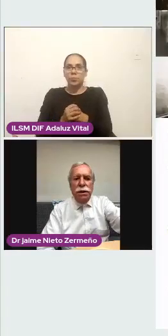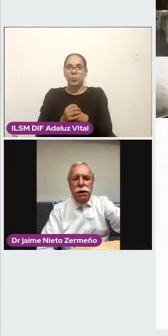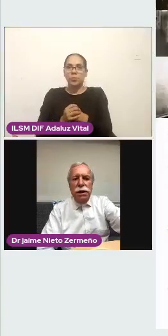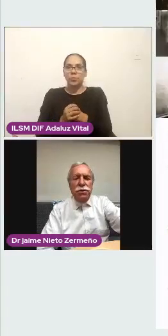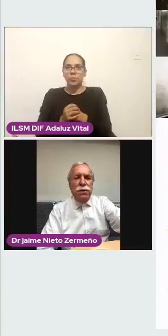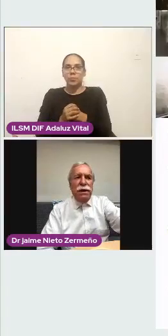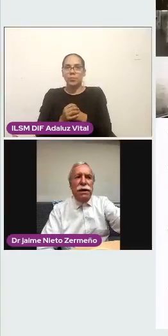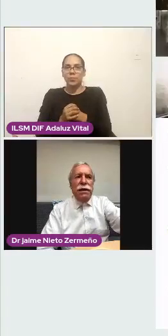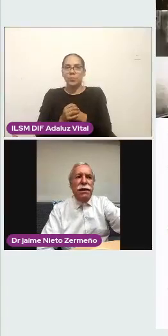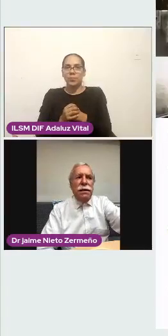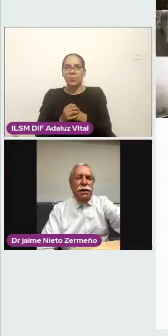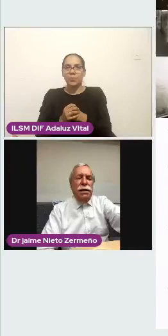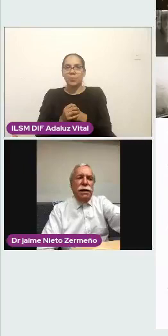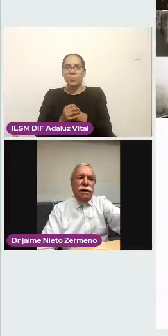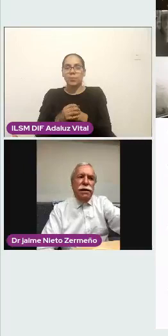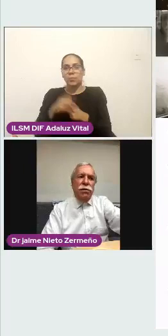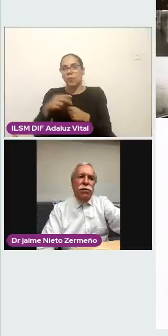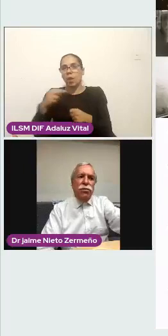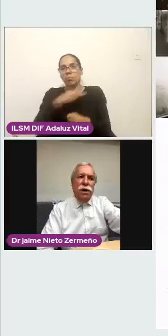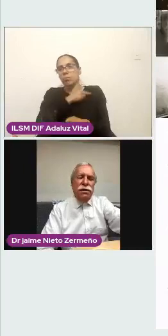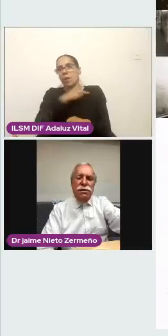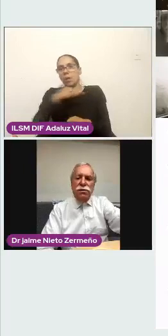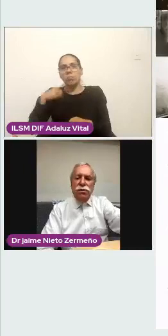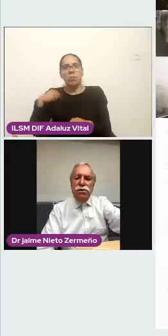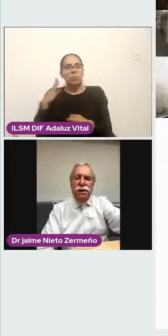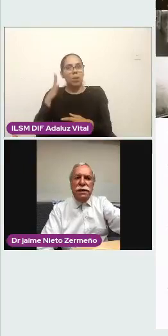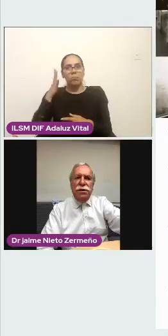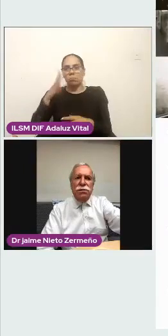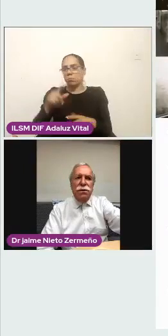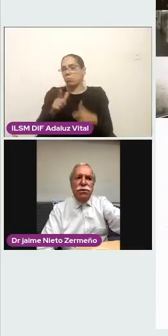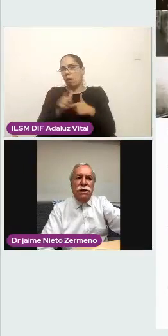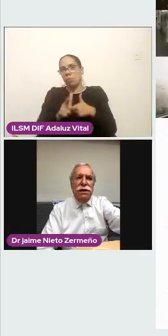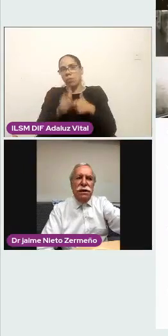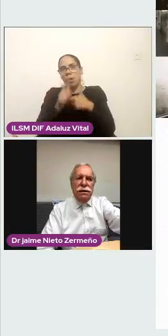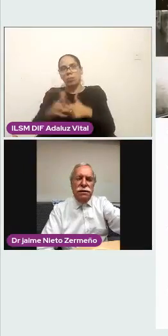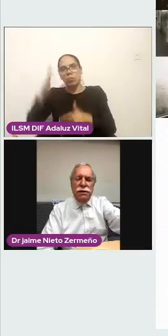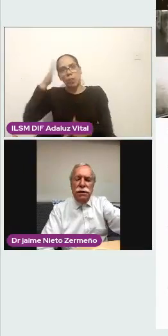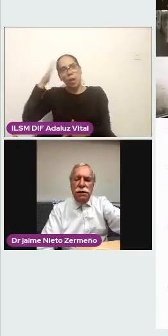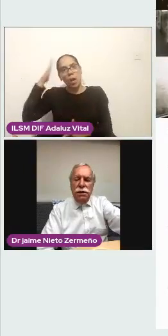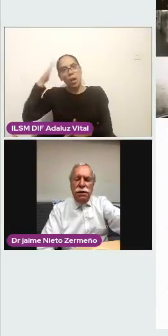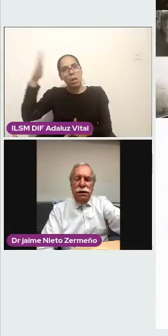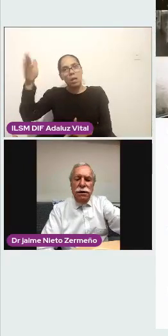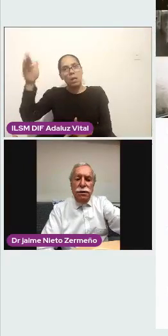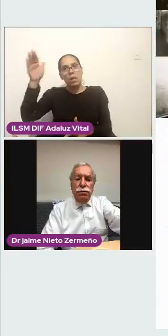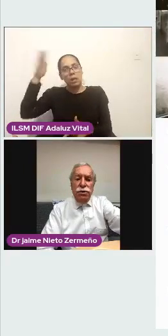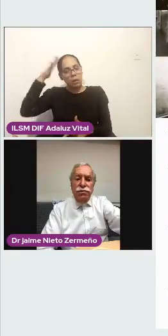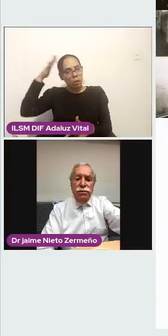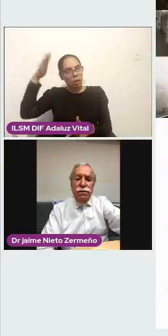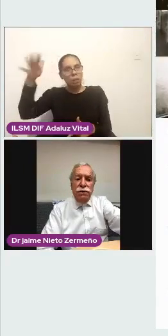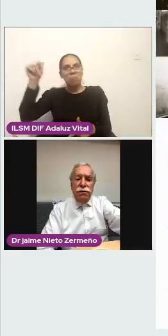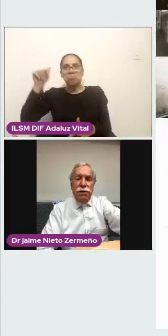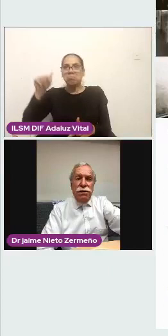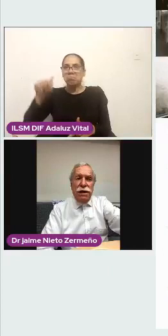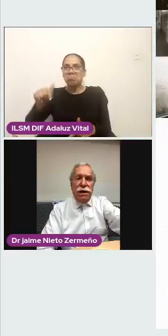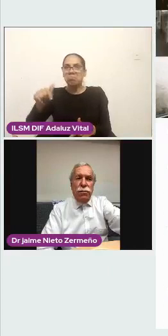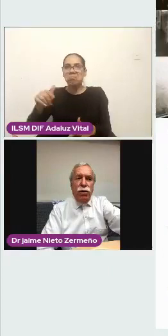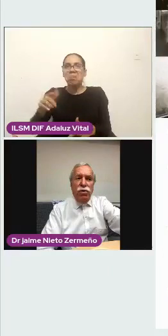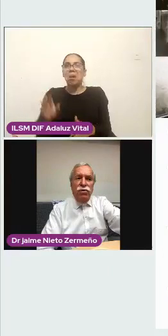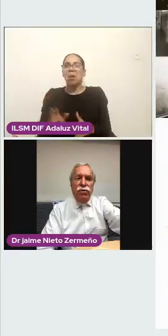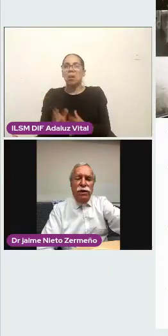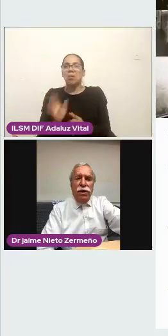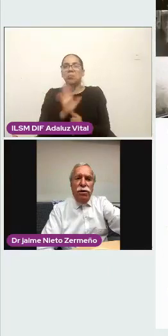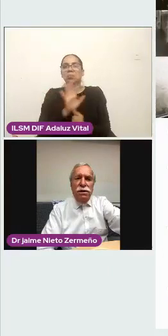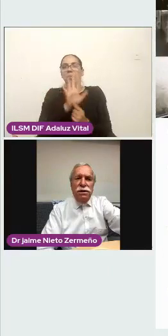adelante. El hospital, en realidad, durante estos 80 años somos líderes y, pues, venimos del